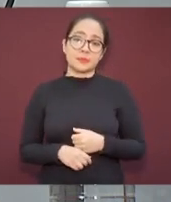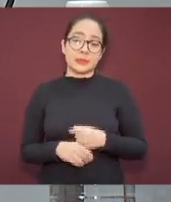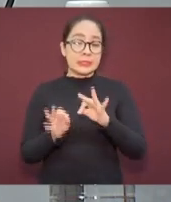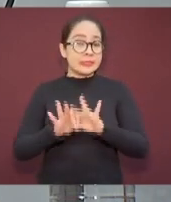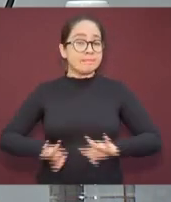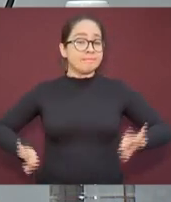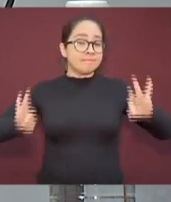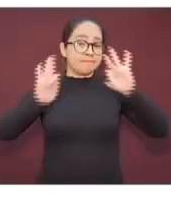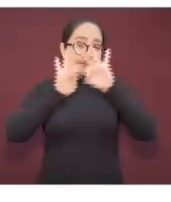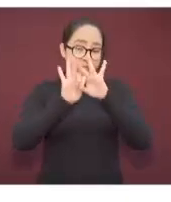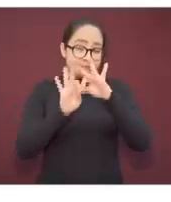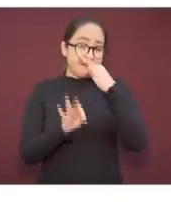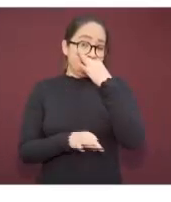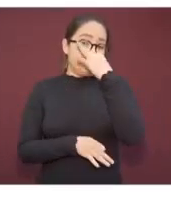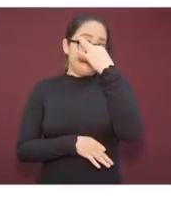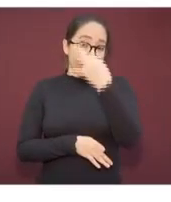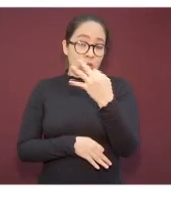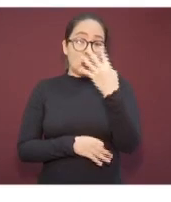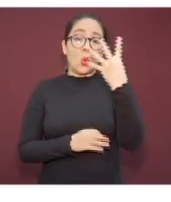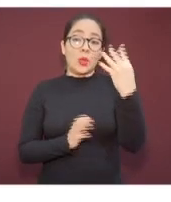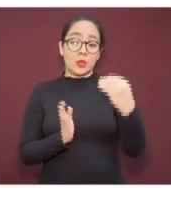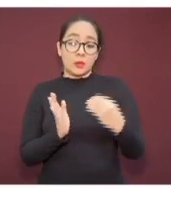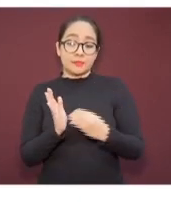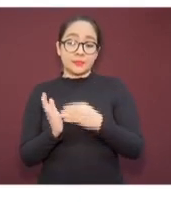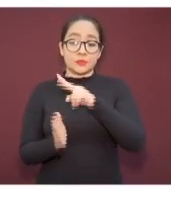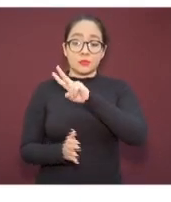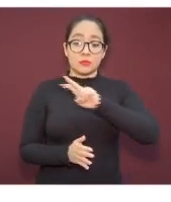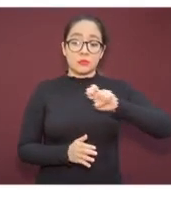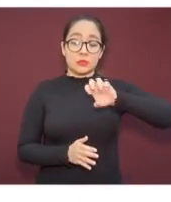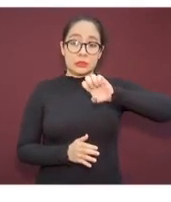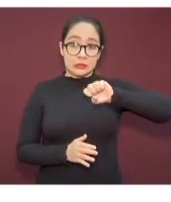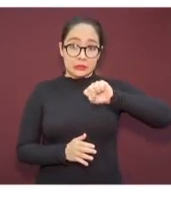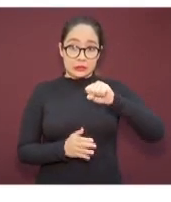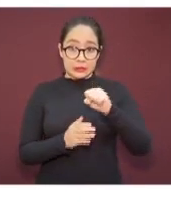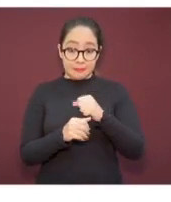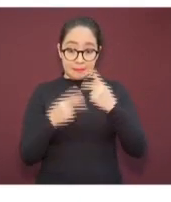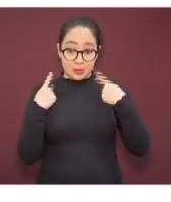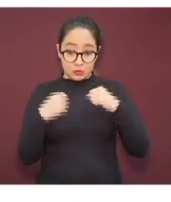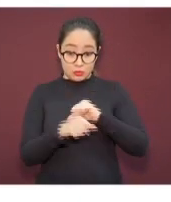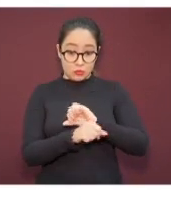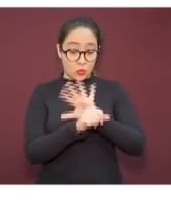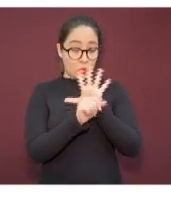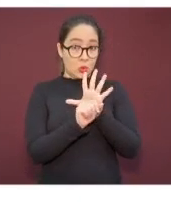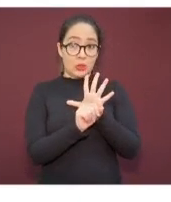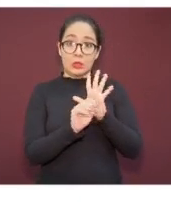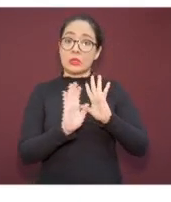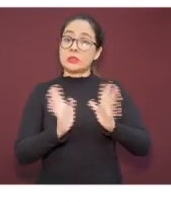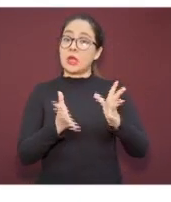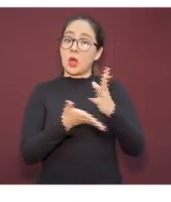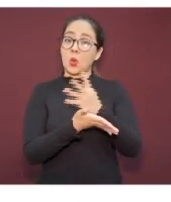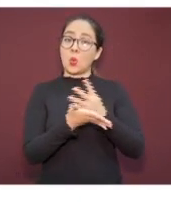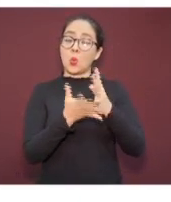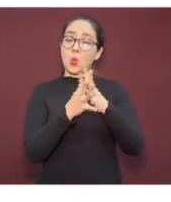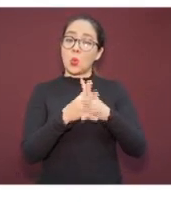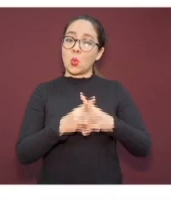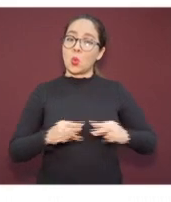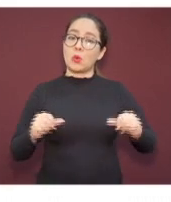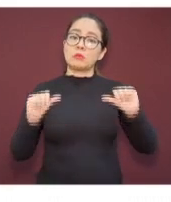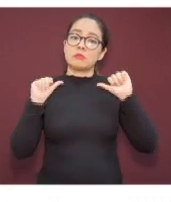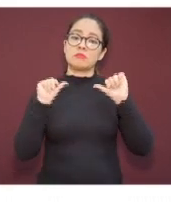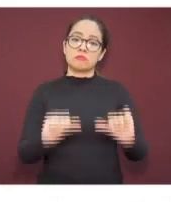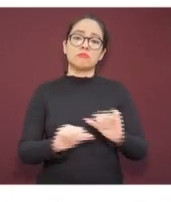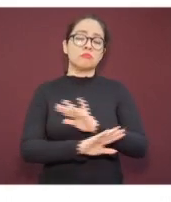señalar que 4,260 son los pacientes positivos a COVID-19 que se consideran ya